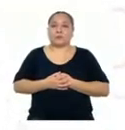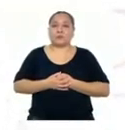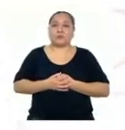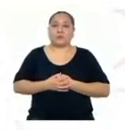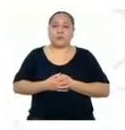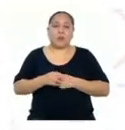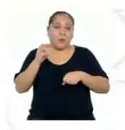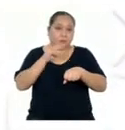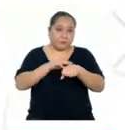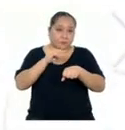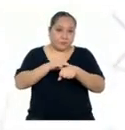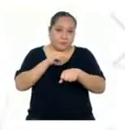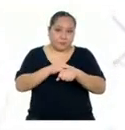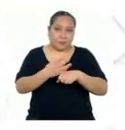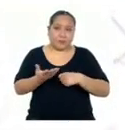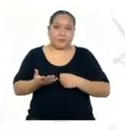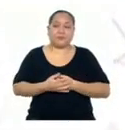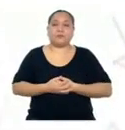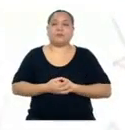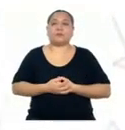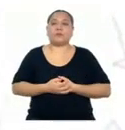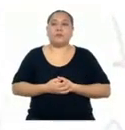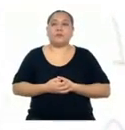Medicina Medicina